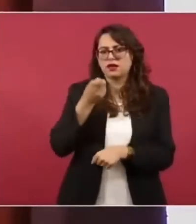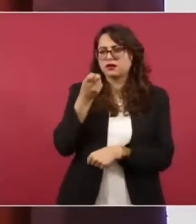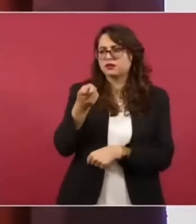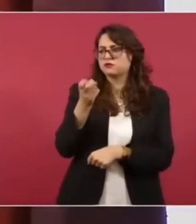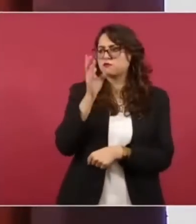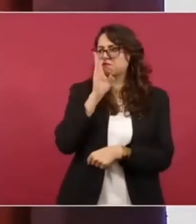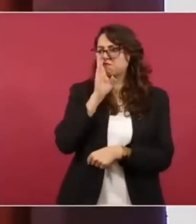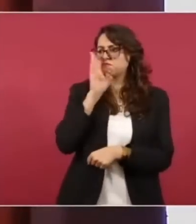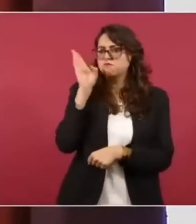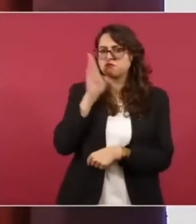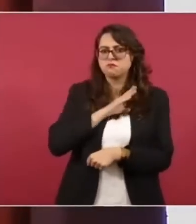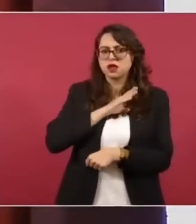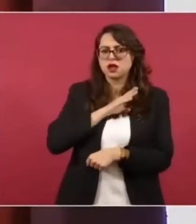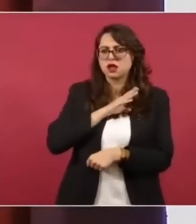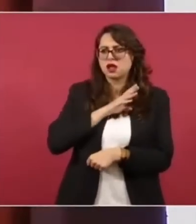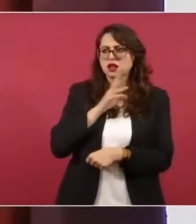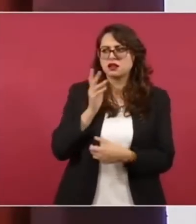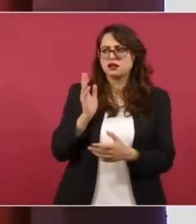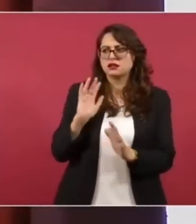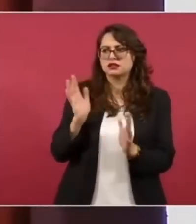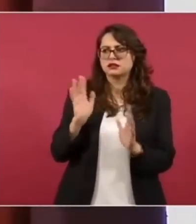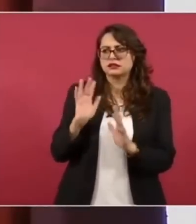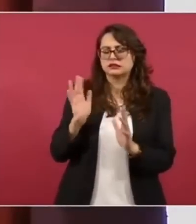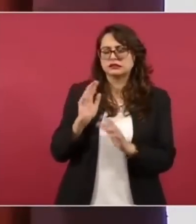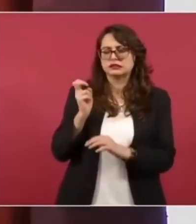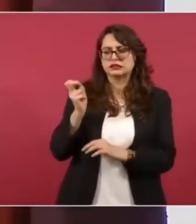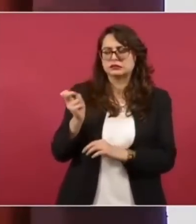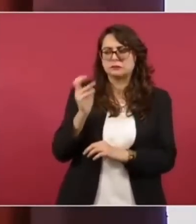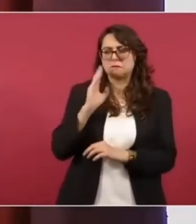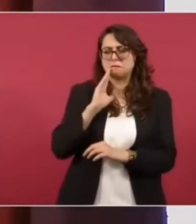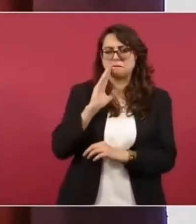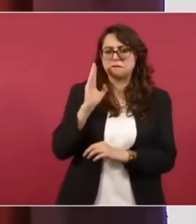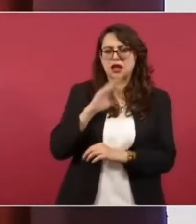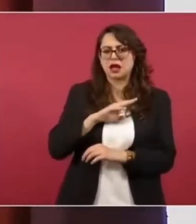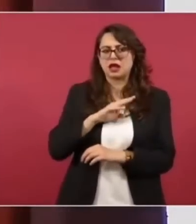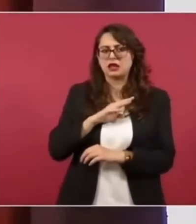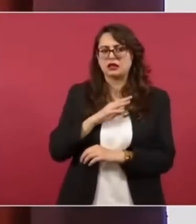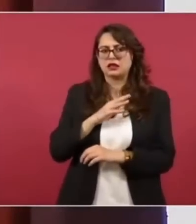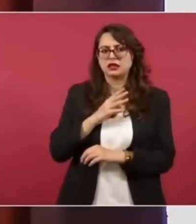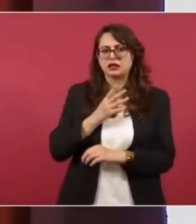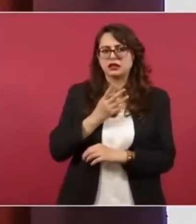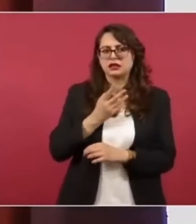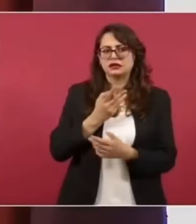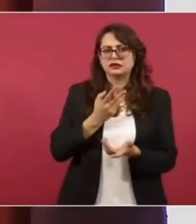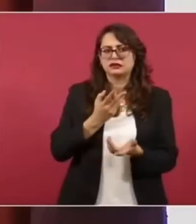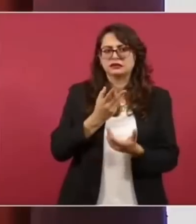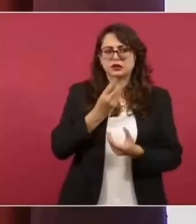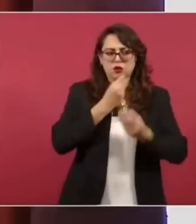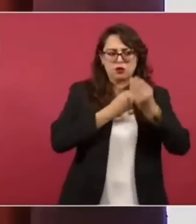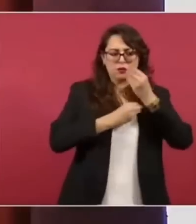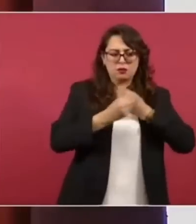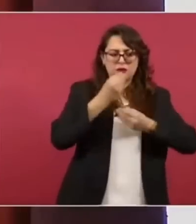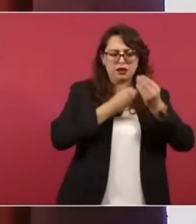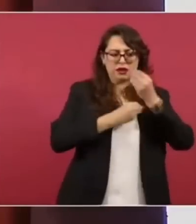de buen gusto o mejor dicho es de mal gusto como va a venir a comer